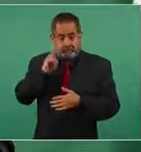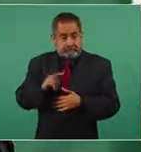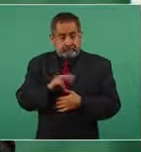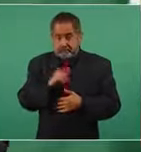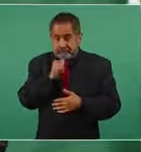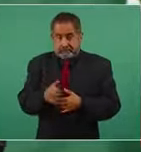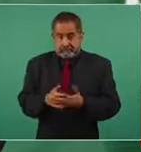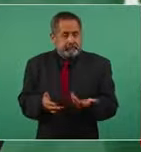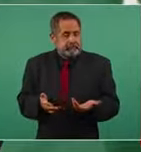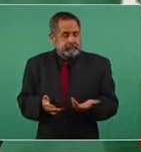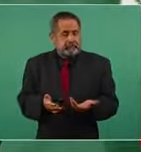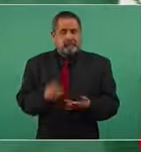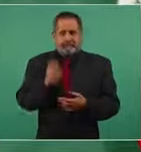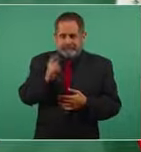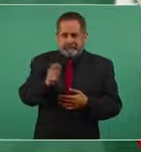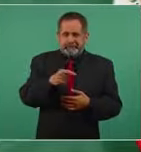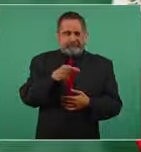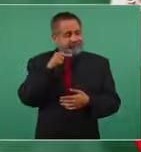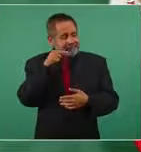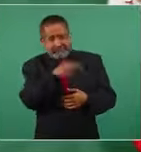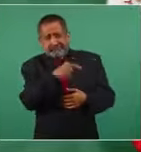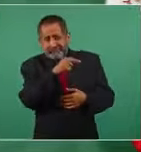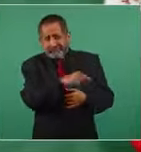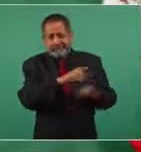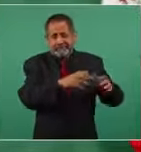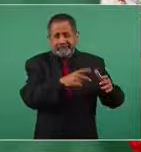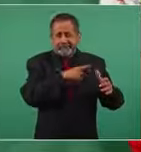entonces eso es lo que ellos tienen que